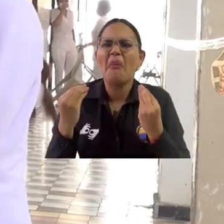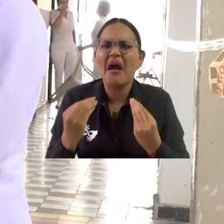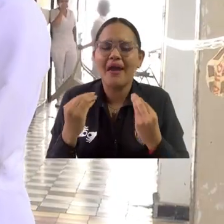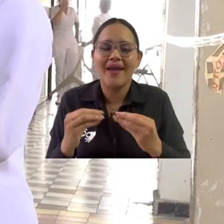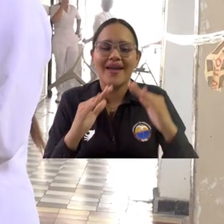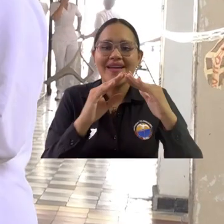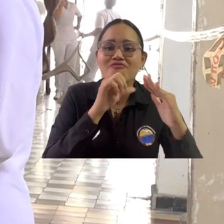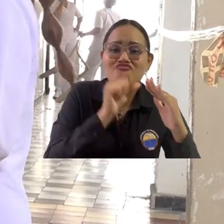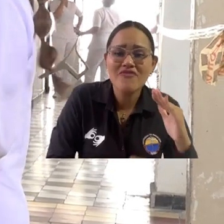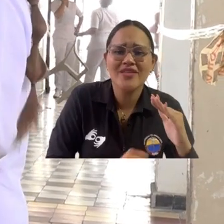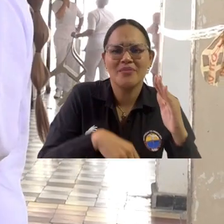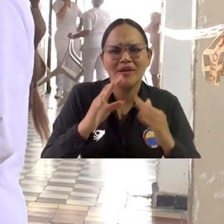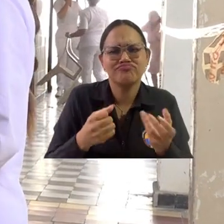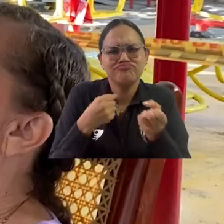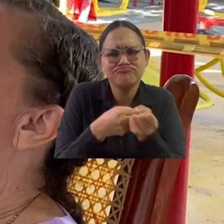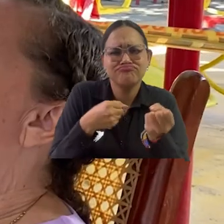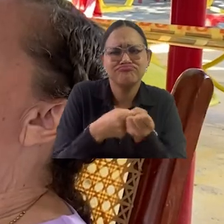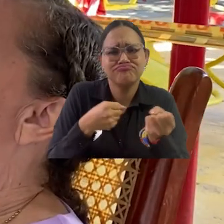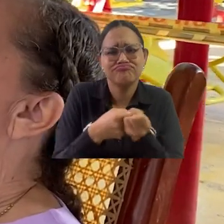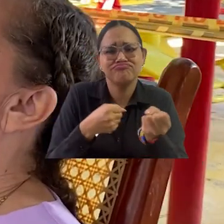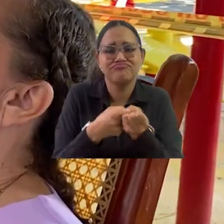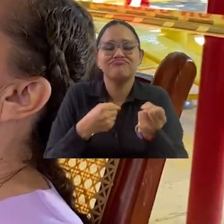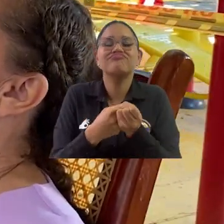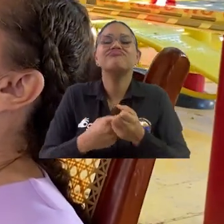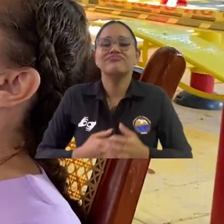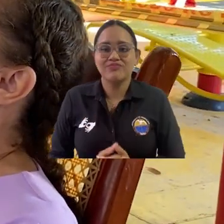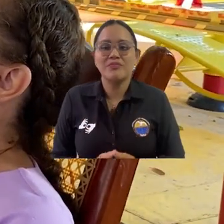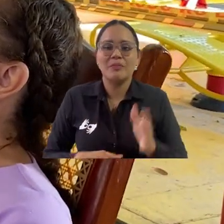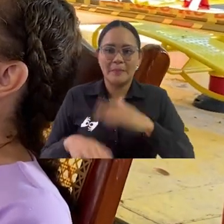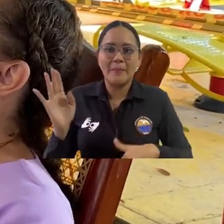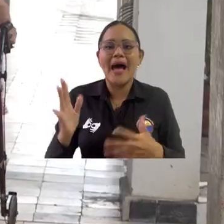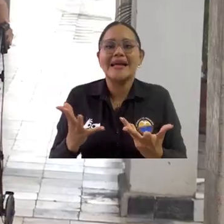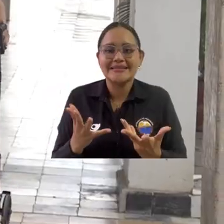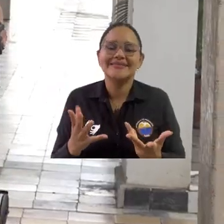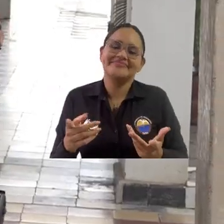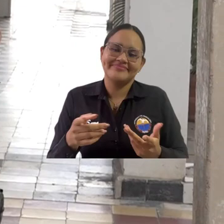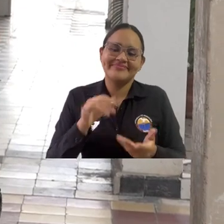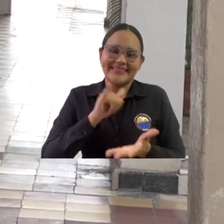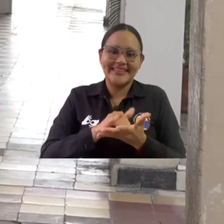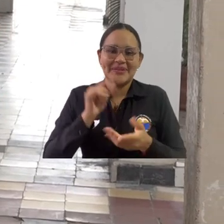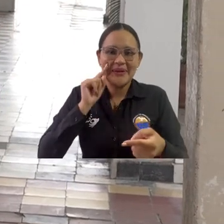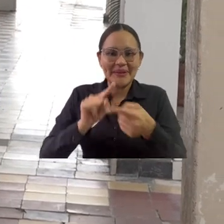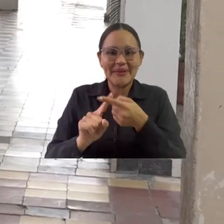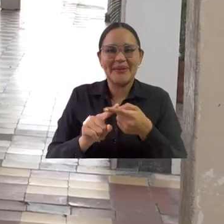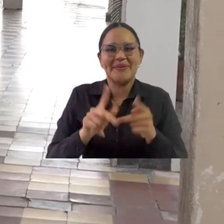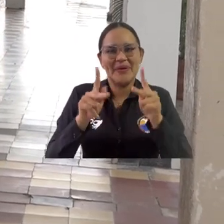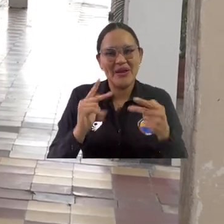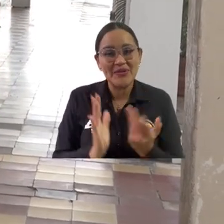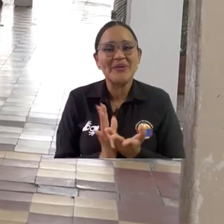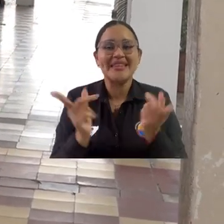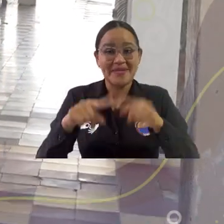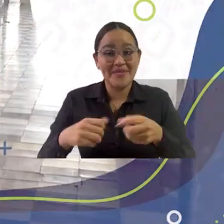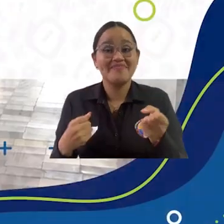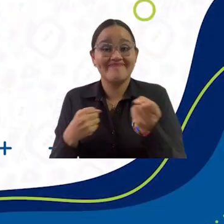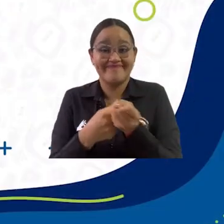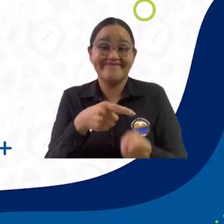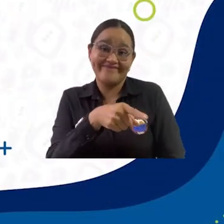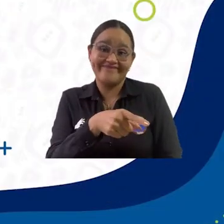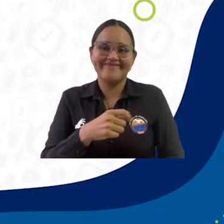labor que con los años se ha ido consolidando mediante el acompañamiento y servicio proporcionado por estudiantes de la Alma Mater.